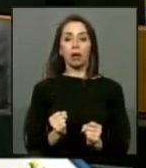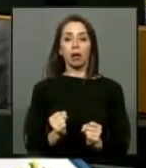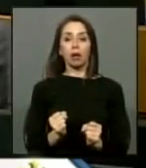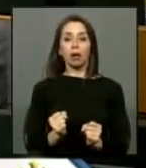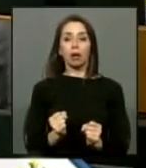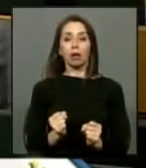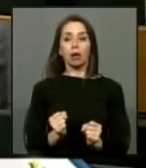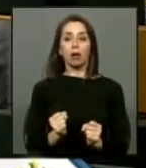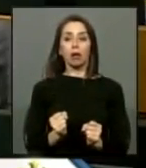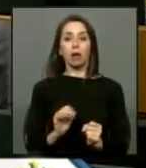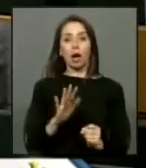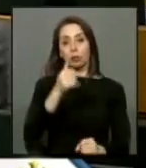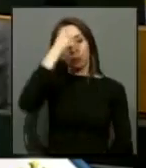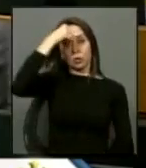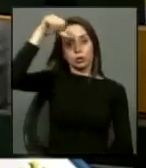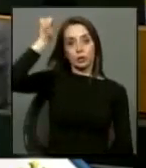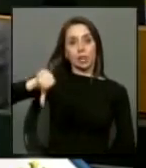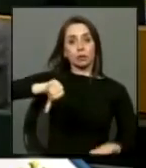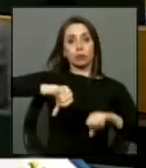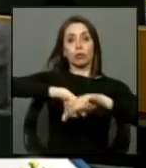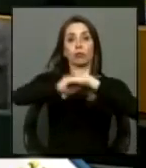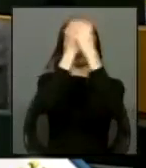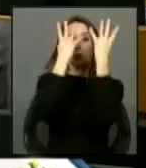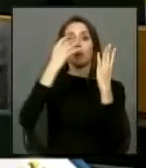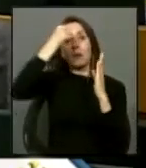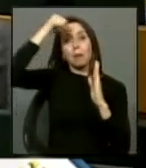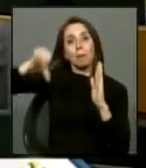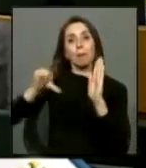acreedor de alguna sanción penal por lo que está